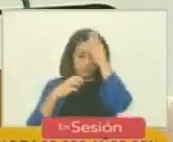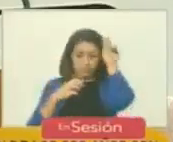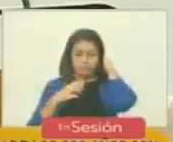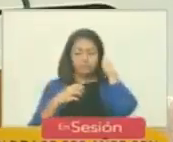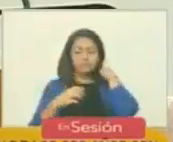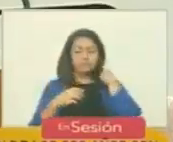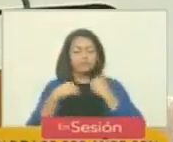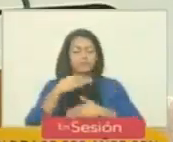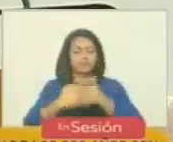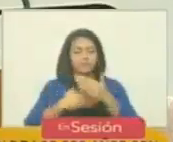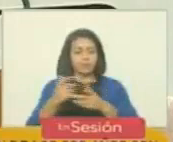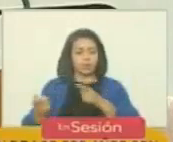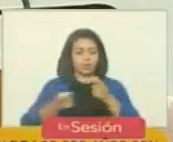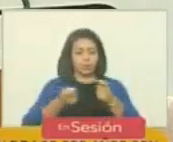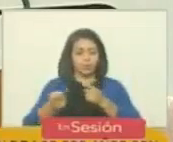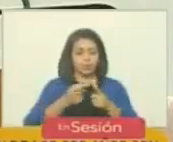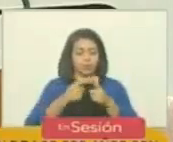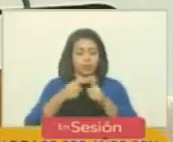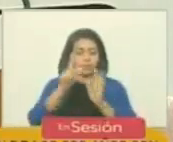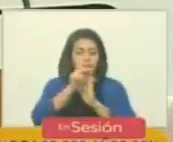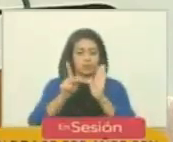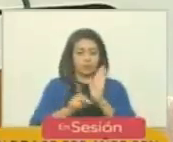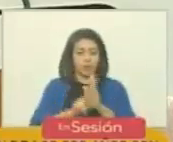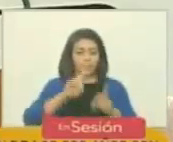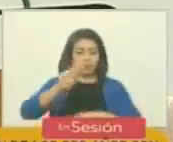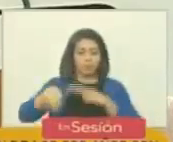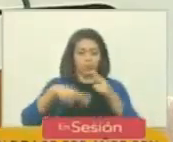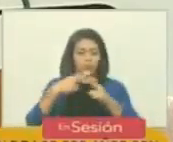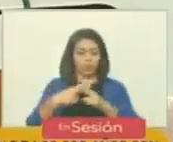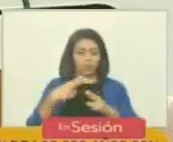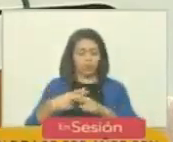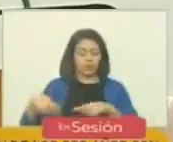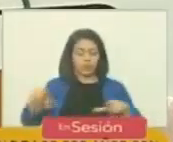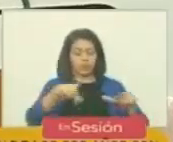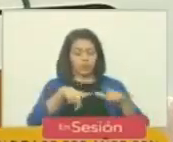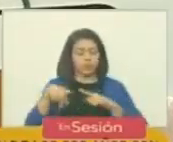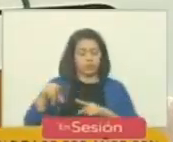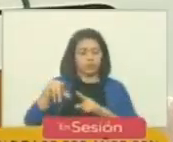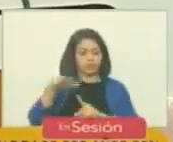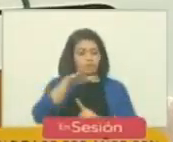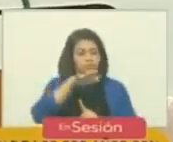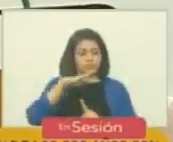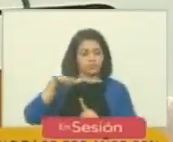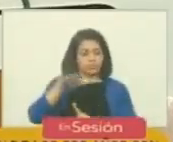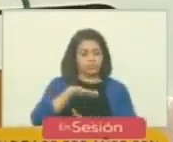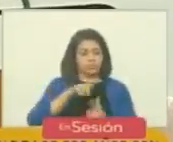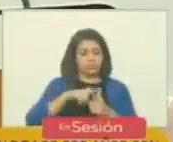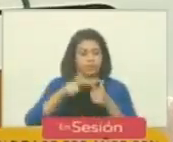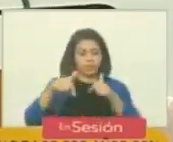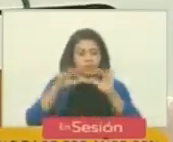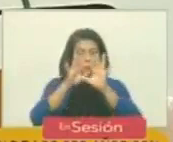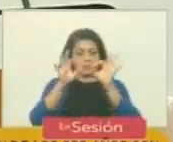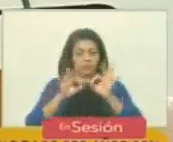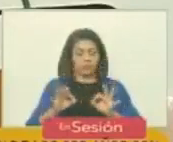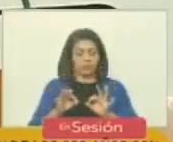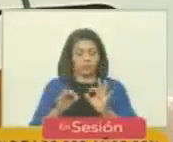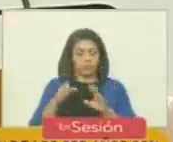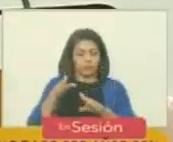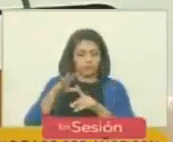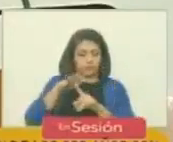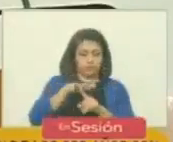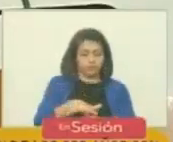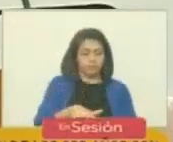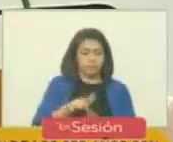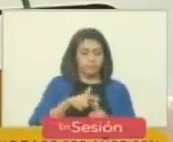esto pasaba por controlar los principales puertos y sus áreas de influencia para de esa forma acorralar desde su